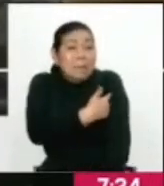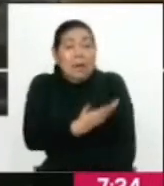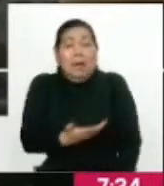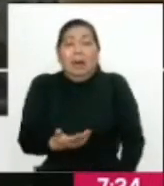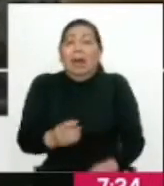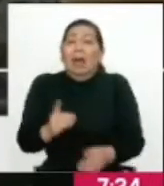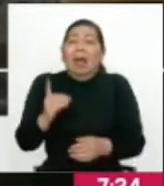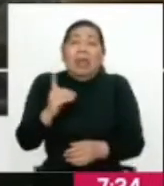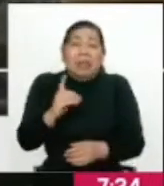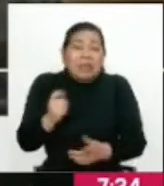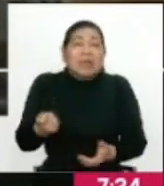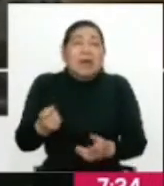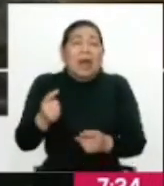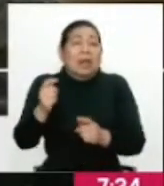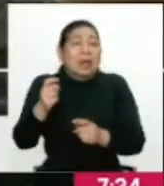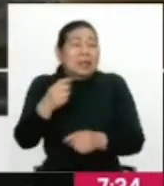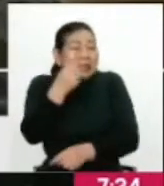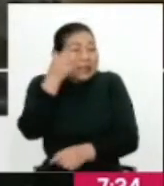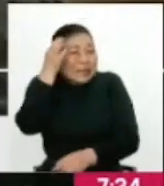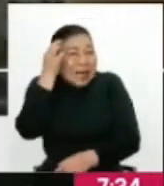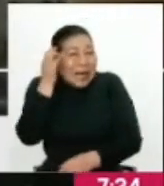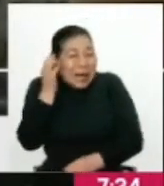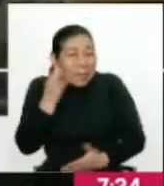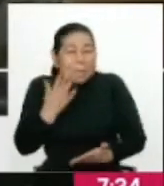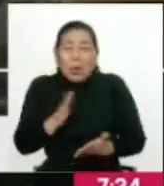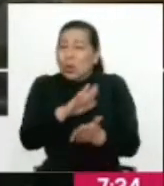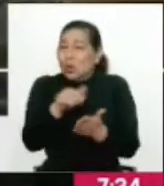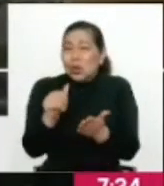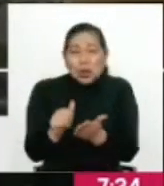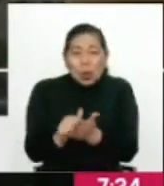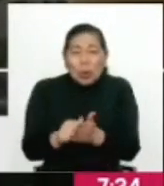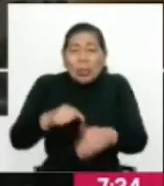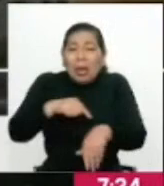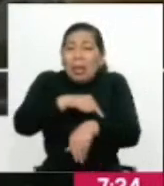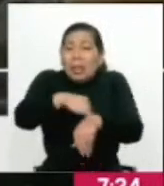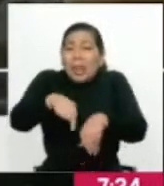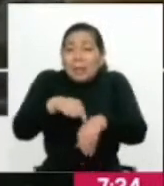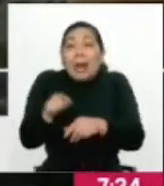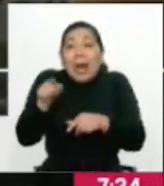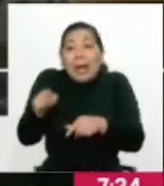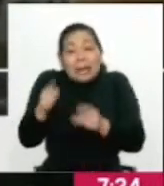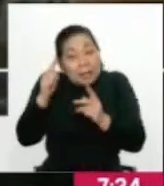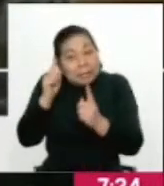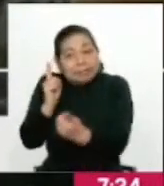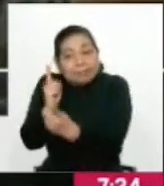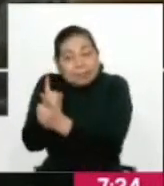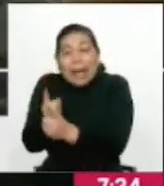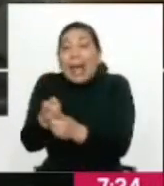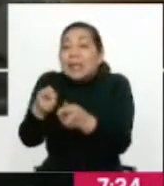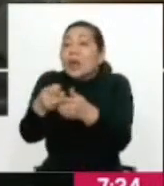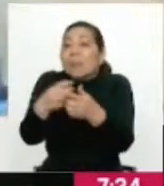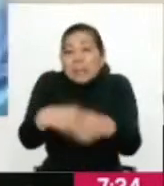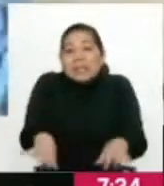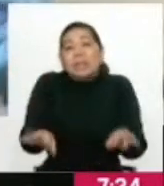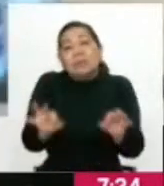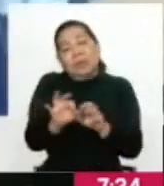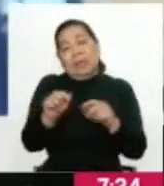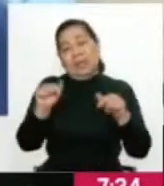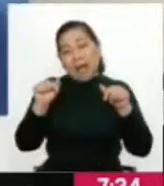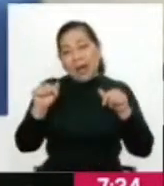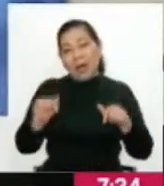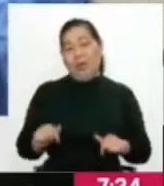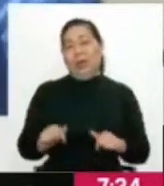dipteria, tétanos, arampión, todo ello está retrasado y ahí debemos enfocarnos porque eso es importante